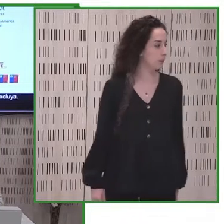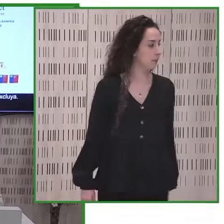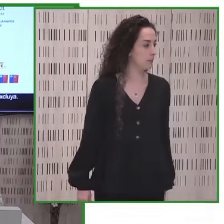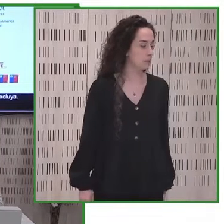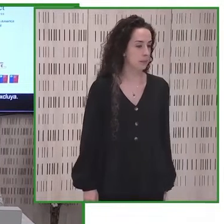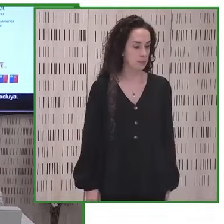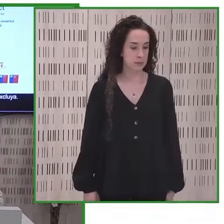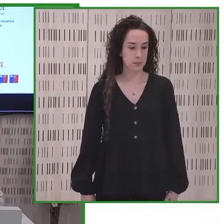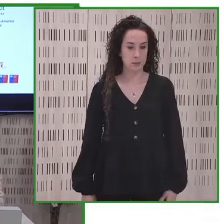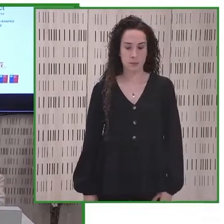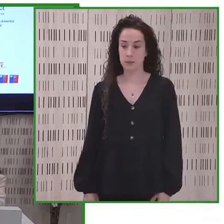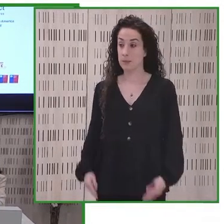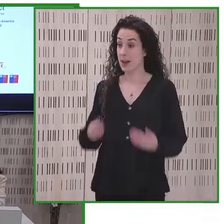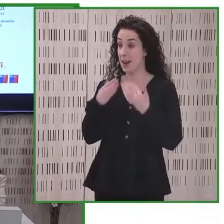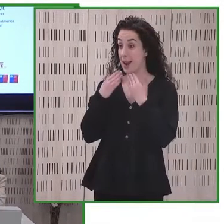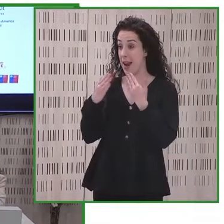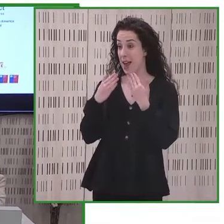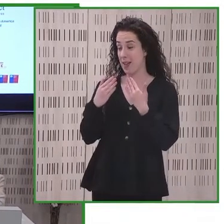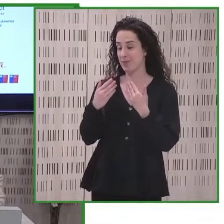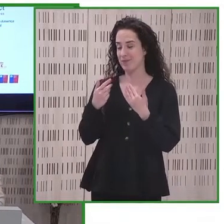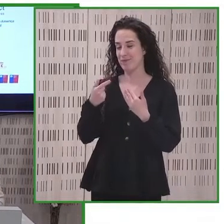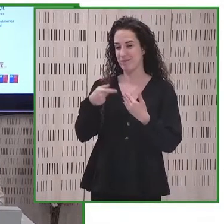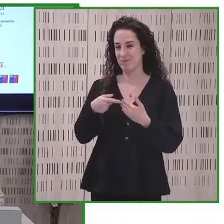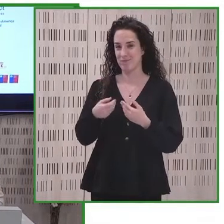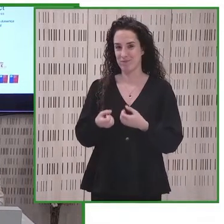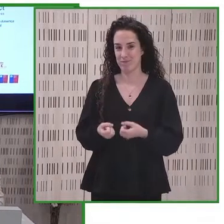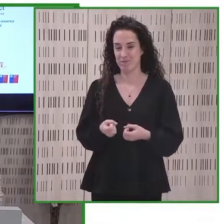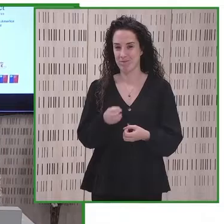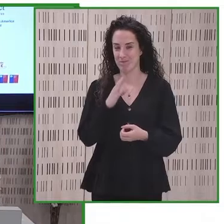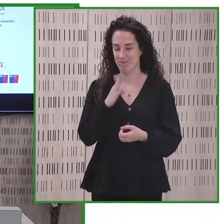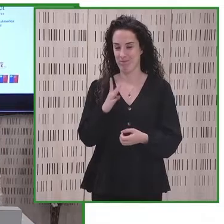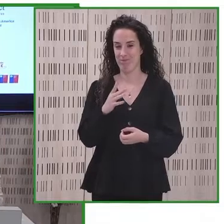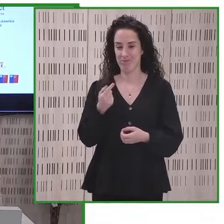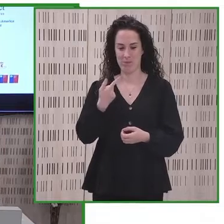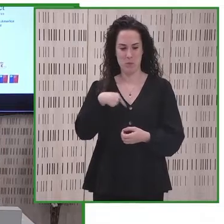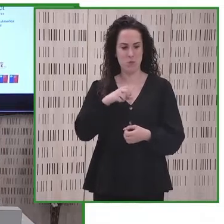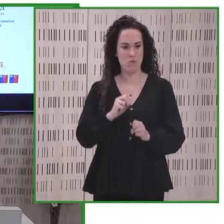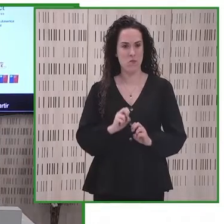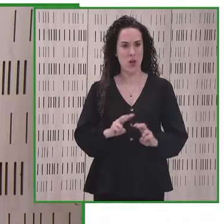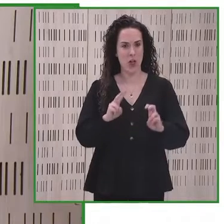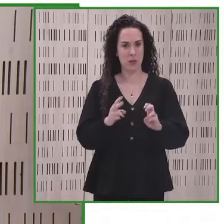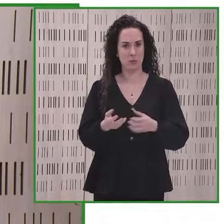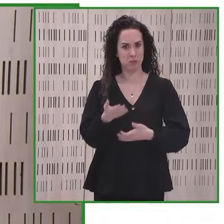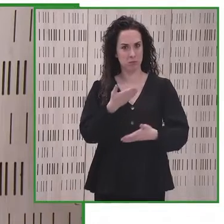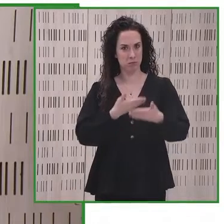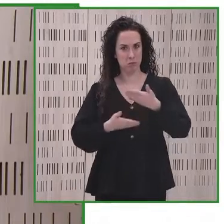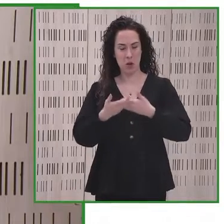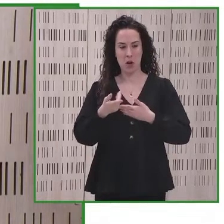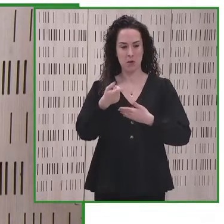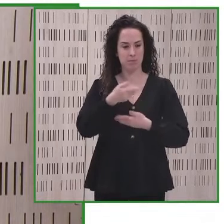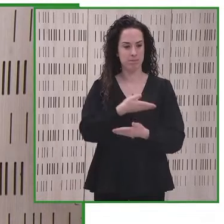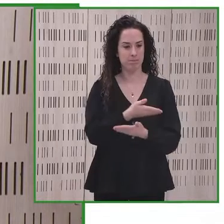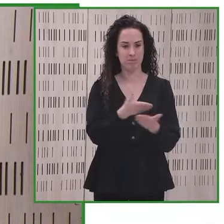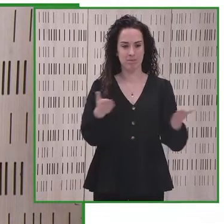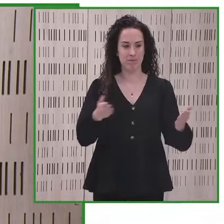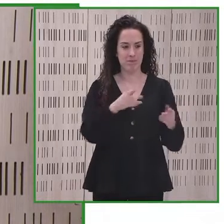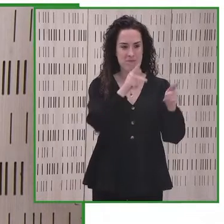muchísimas gracias Jesús por compartir estas iniciativas y bueno la oportunidad que tuvo nuestra audiencia